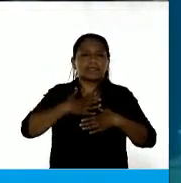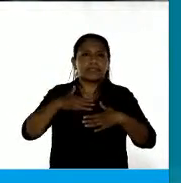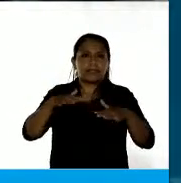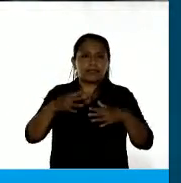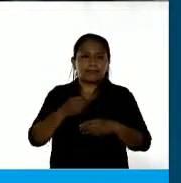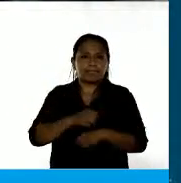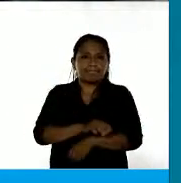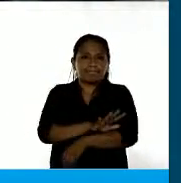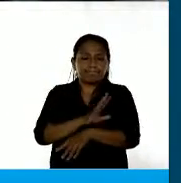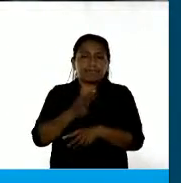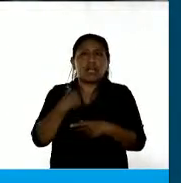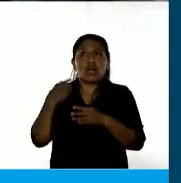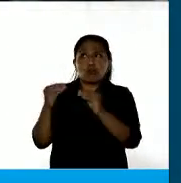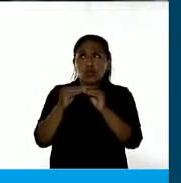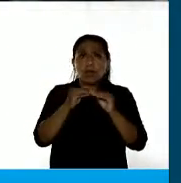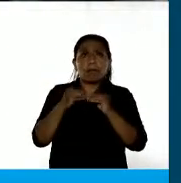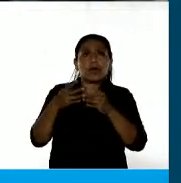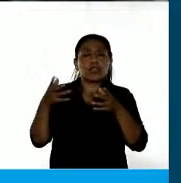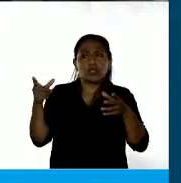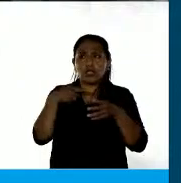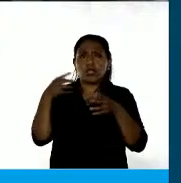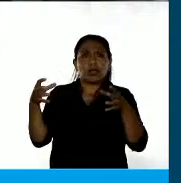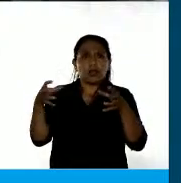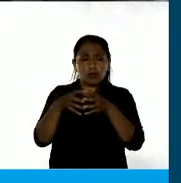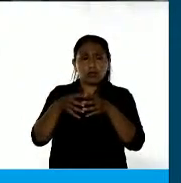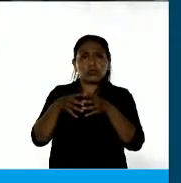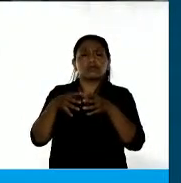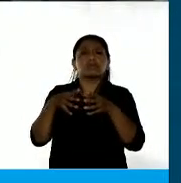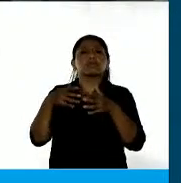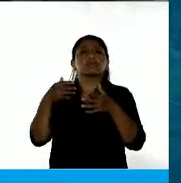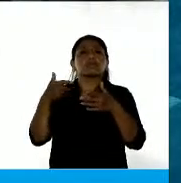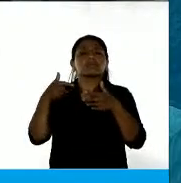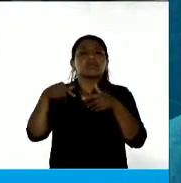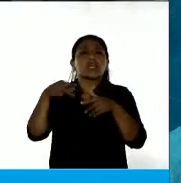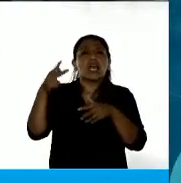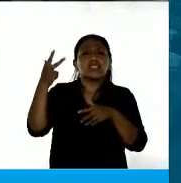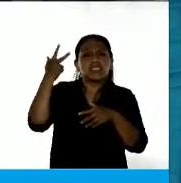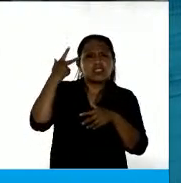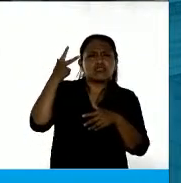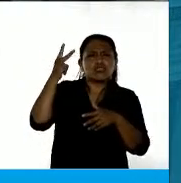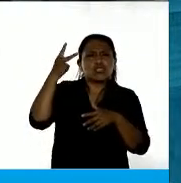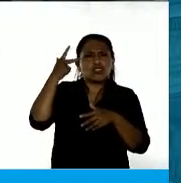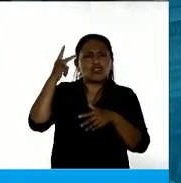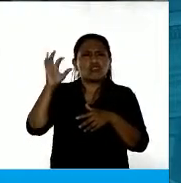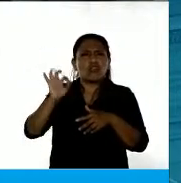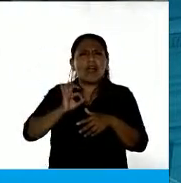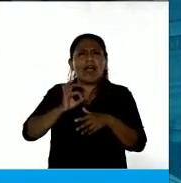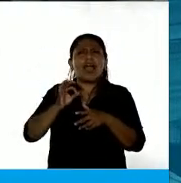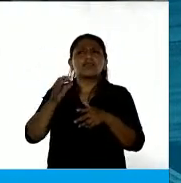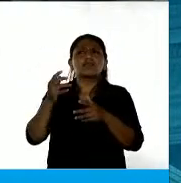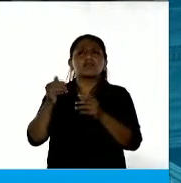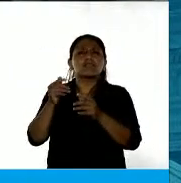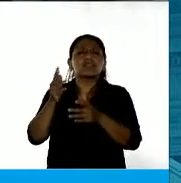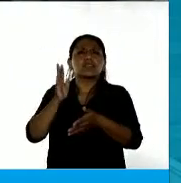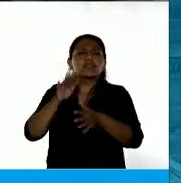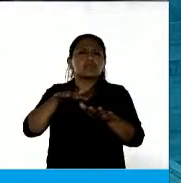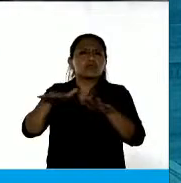Acompañamos con mis compañeras de la organización Matices, desde hace ocho años, mujeres en situación de violencia.